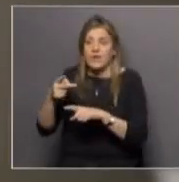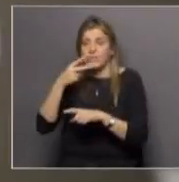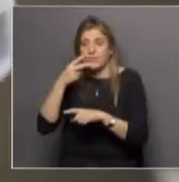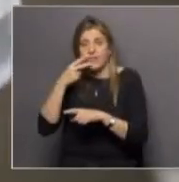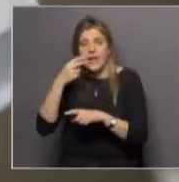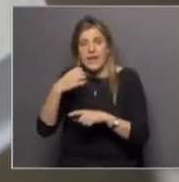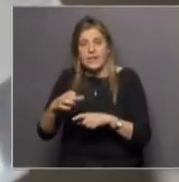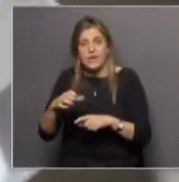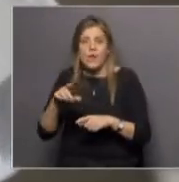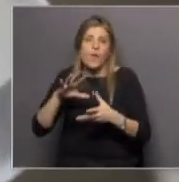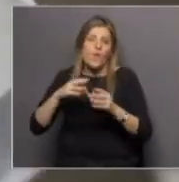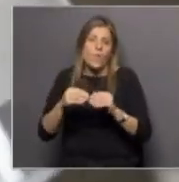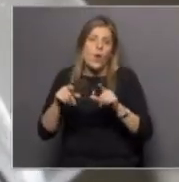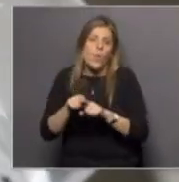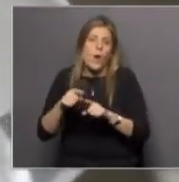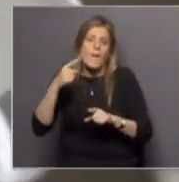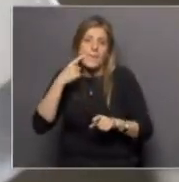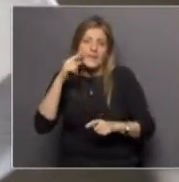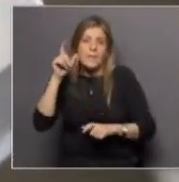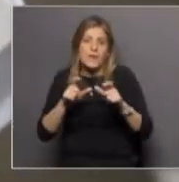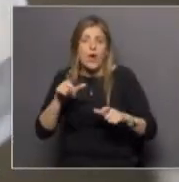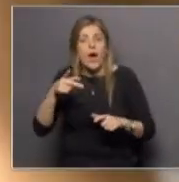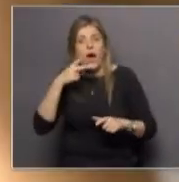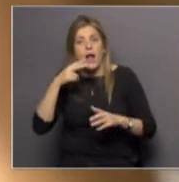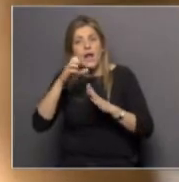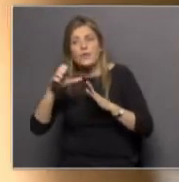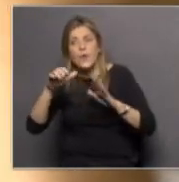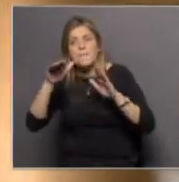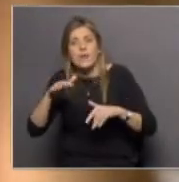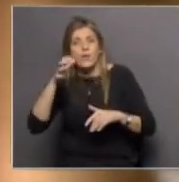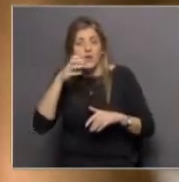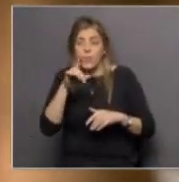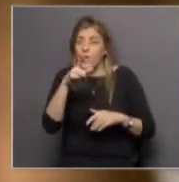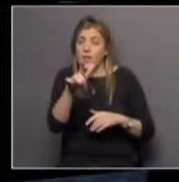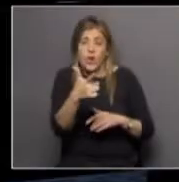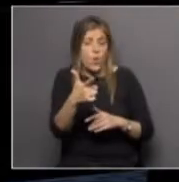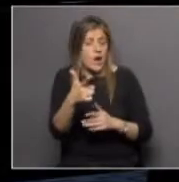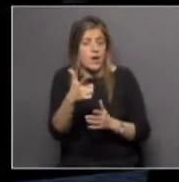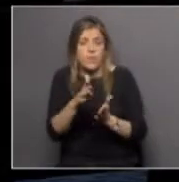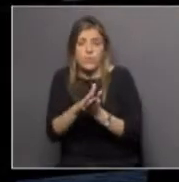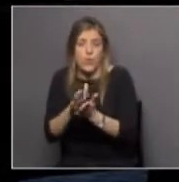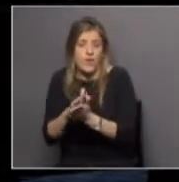forma de querer crear esa menor percepción de riesgo cuando no es tal y no está demostrado que sean inocuos